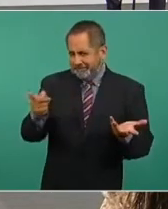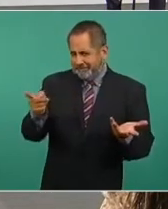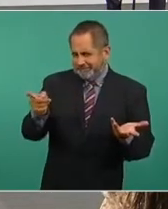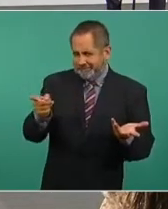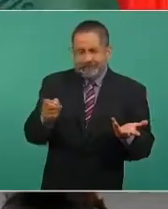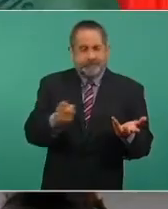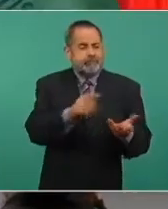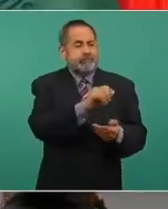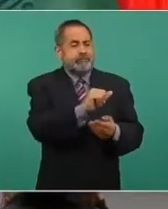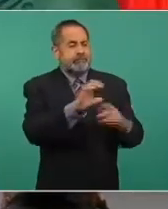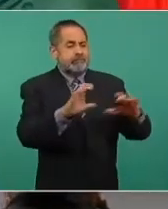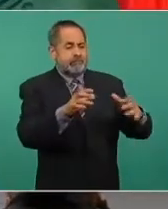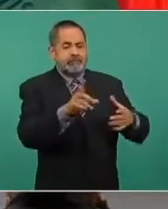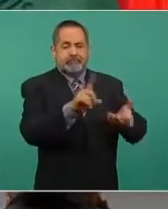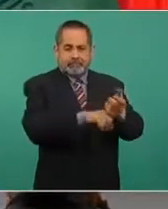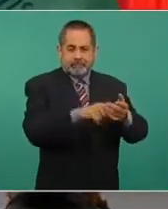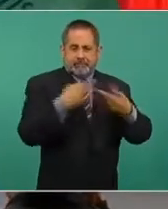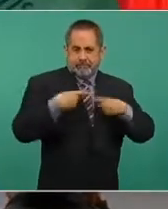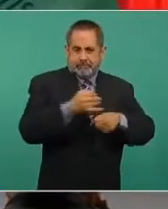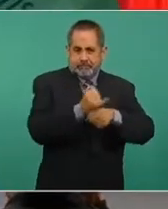estos investigadores,